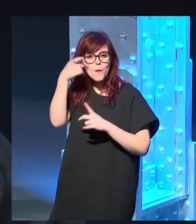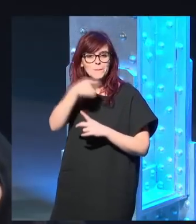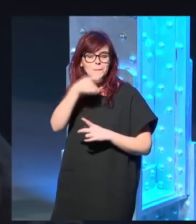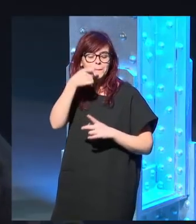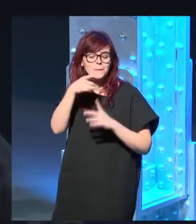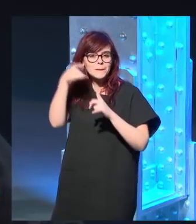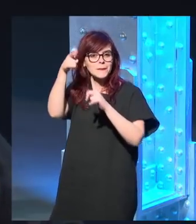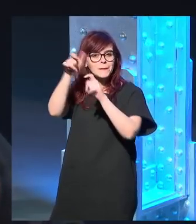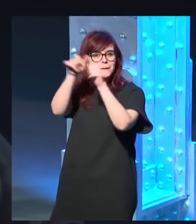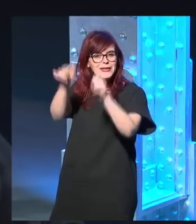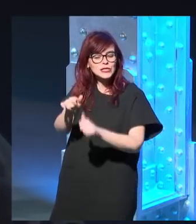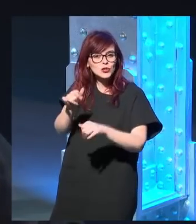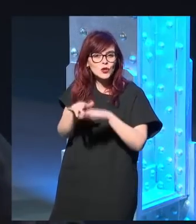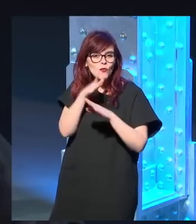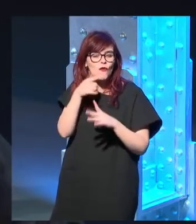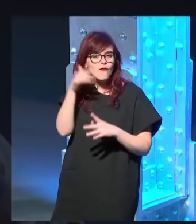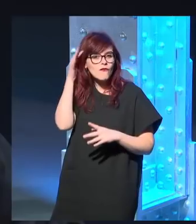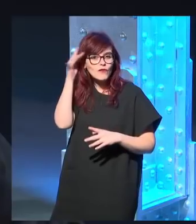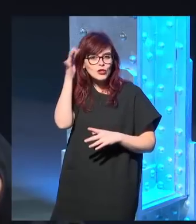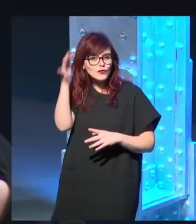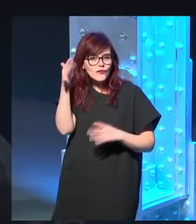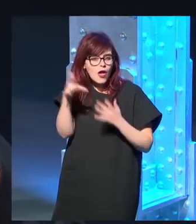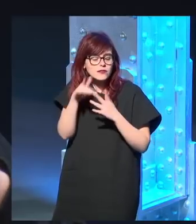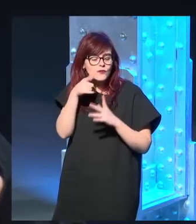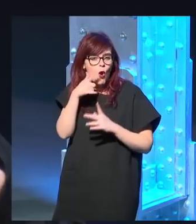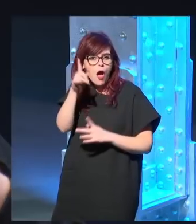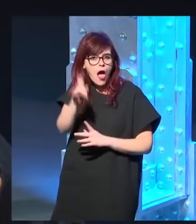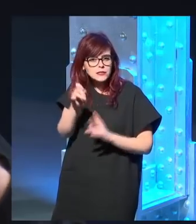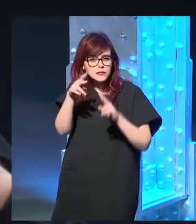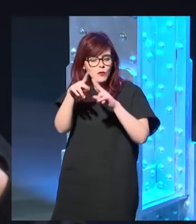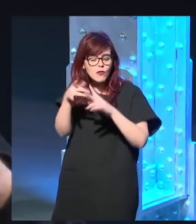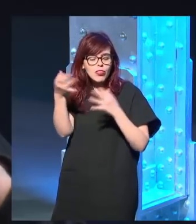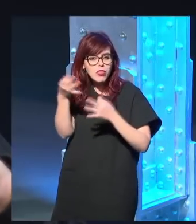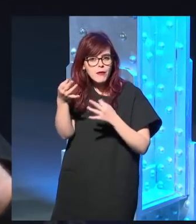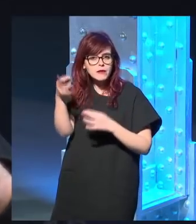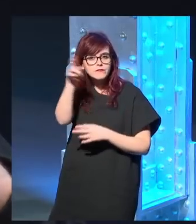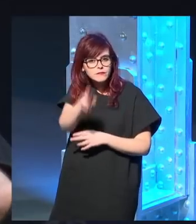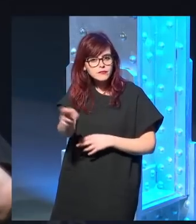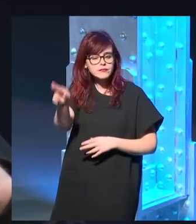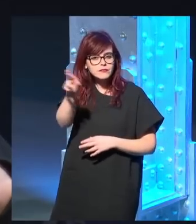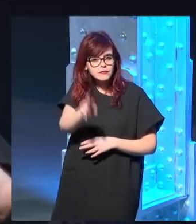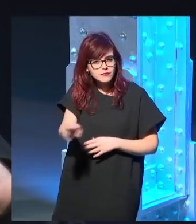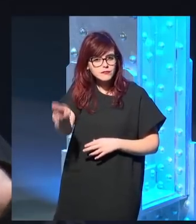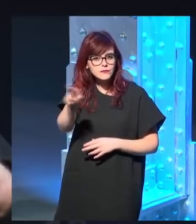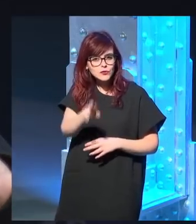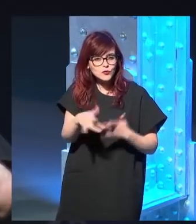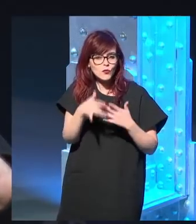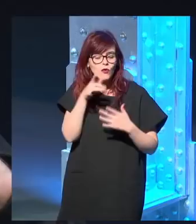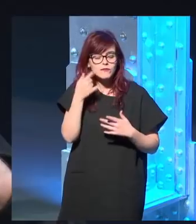Algo a interpretar por siempre, siempre se lo va a poder seguir interpretando, una máquina